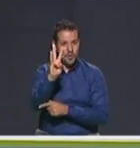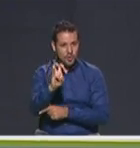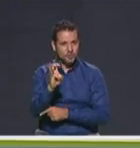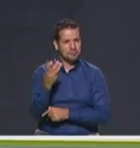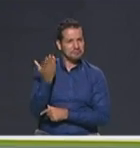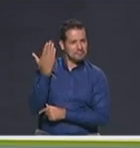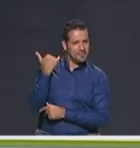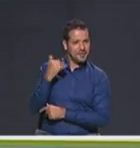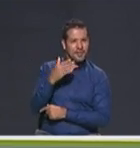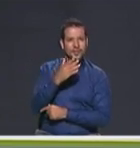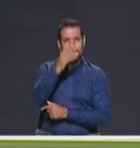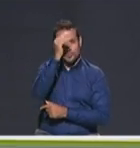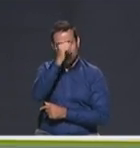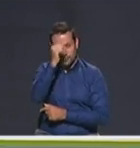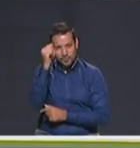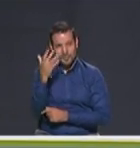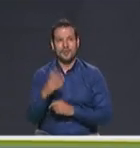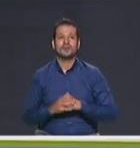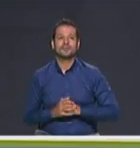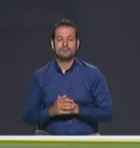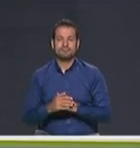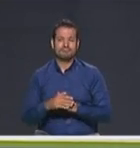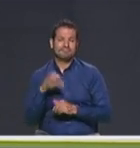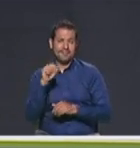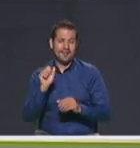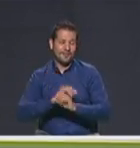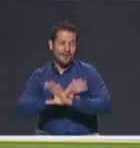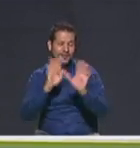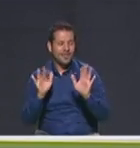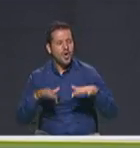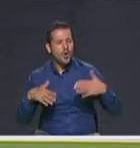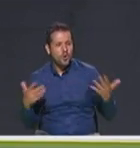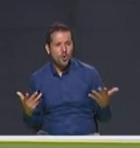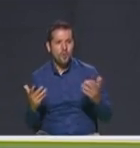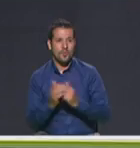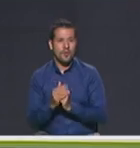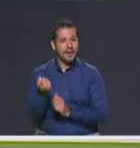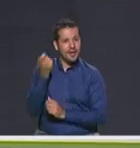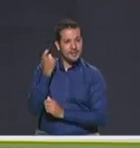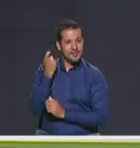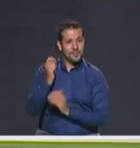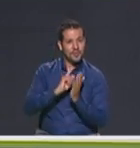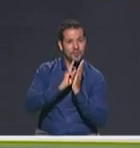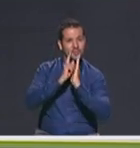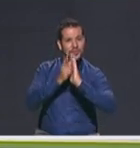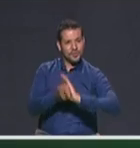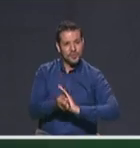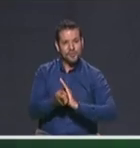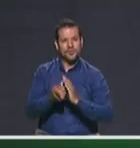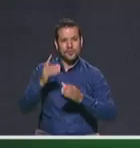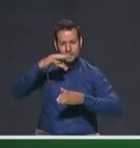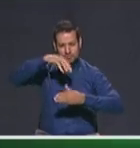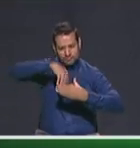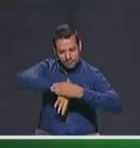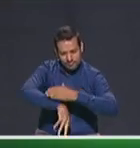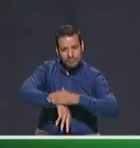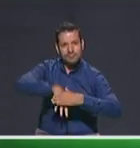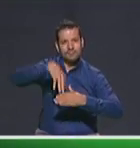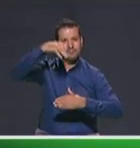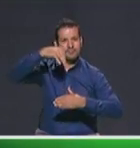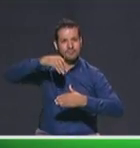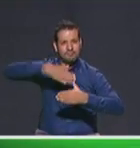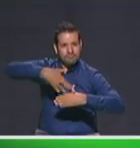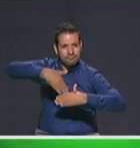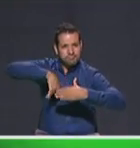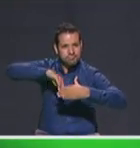domingo. En este caso fue la de Invamer Cali. Así es. ¿Cómo están ubicados los candidatos? Hace pocos minutos hicimos un sorteo con la presencia de los ocho candidatos,